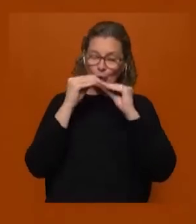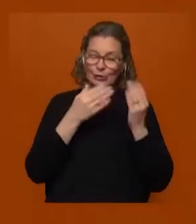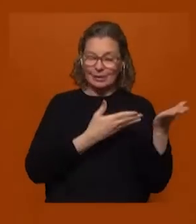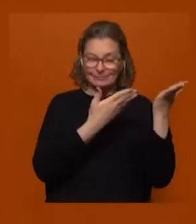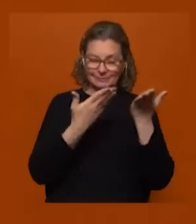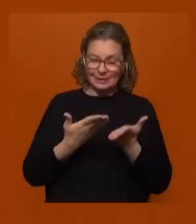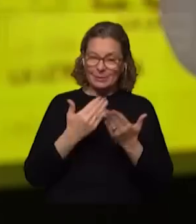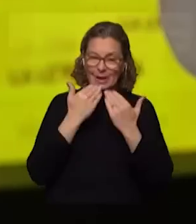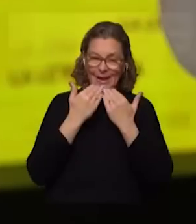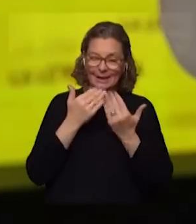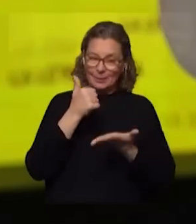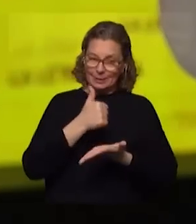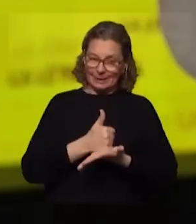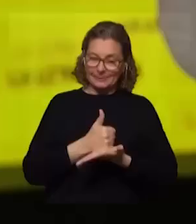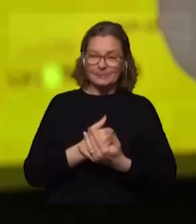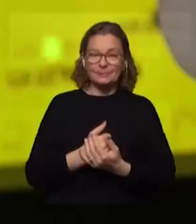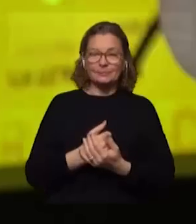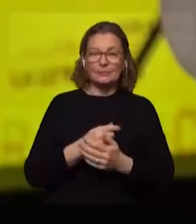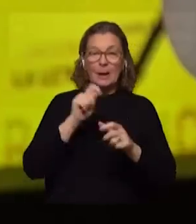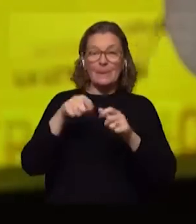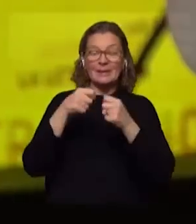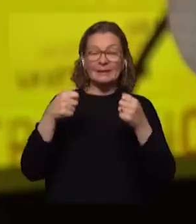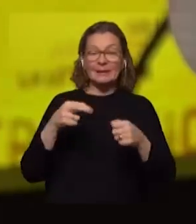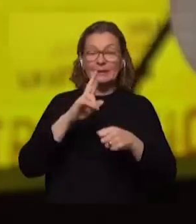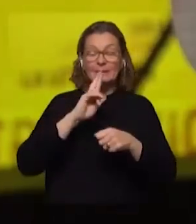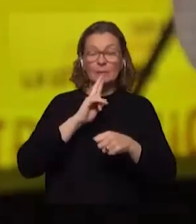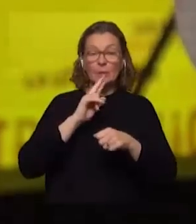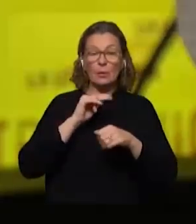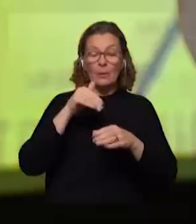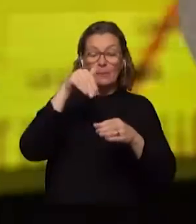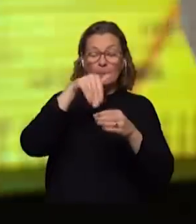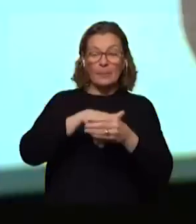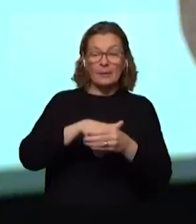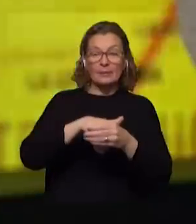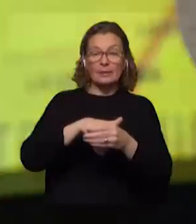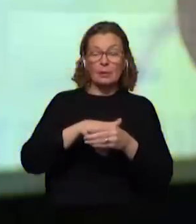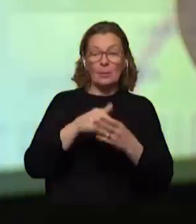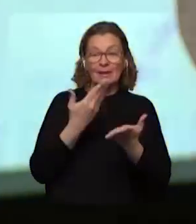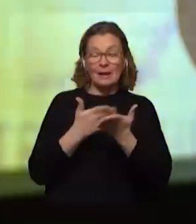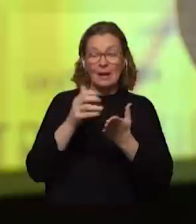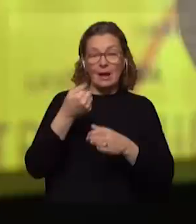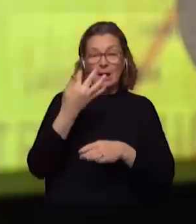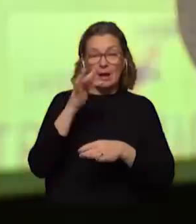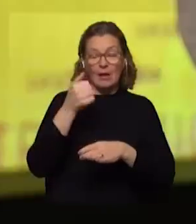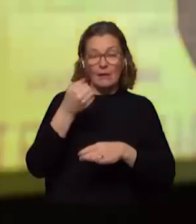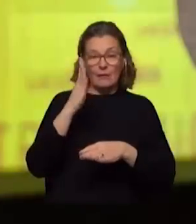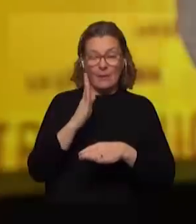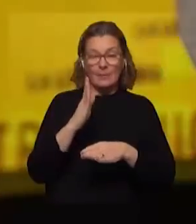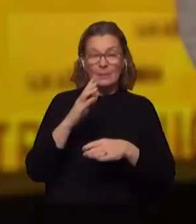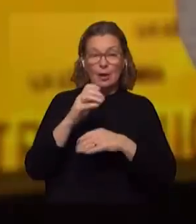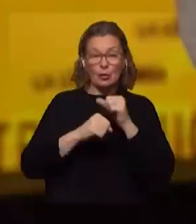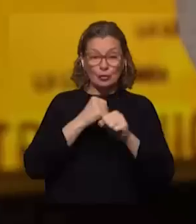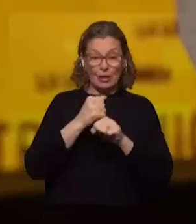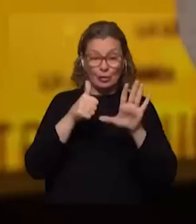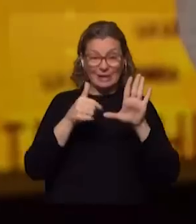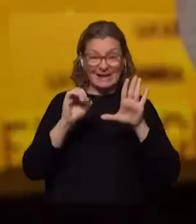por estar el PITCNT resolvió promover un plebiscito para eliminar las AFAP también para mantener la edad jubilatoria en 60